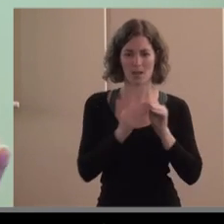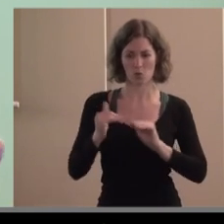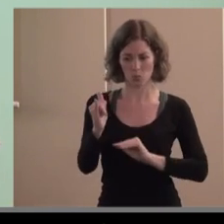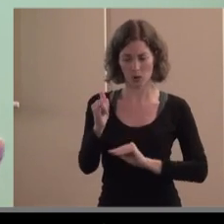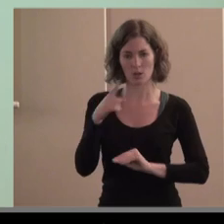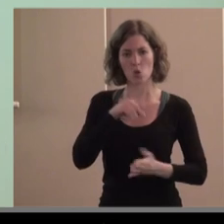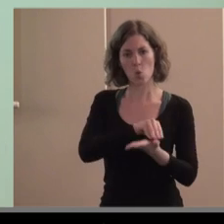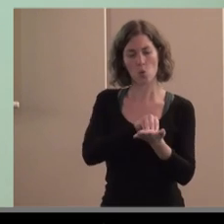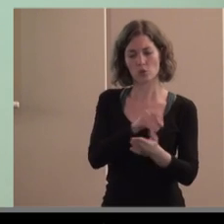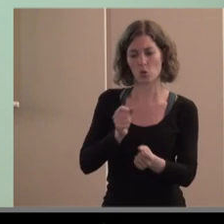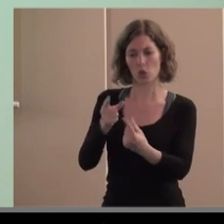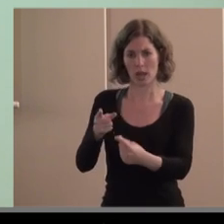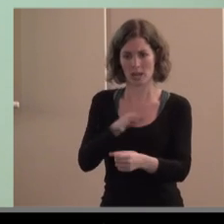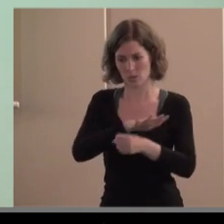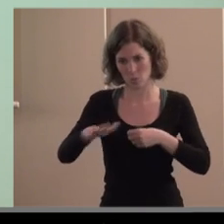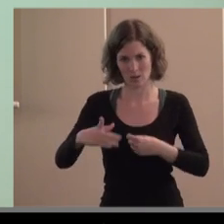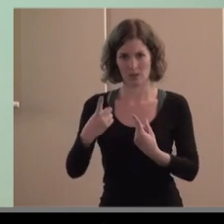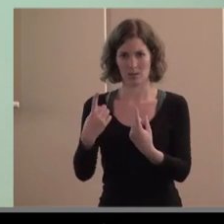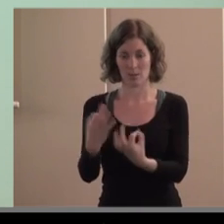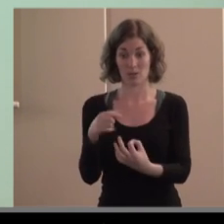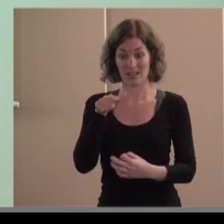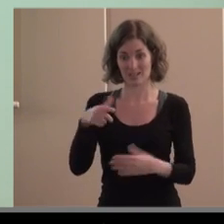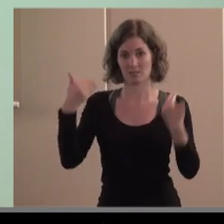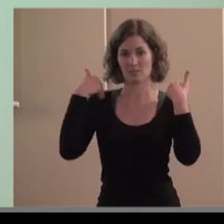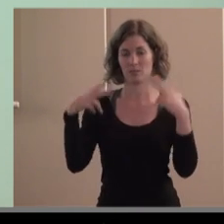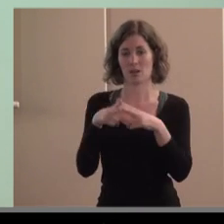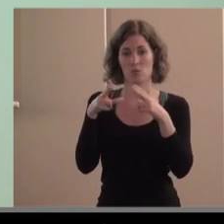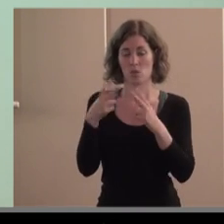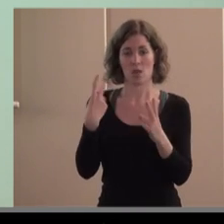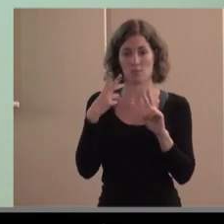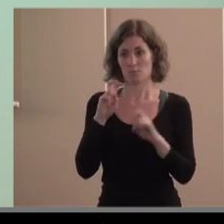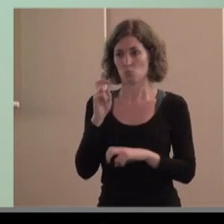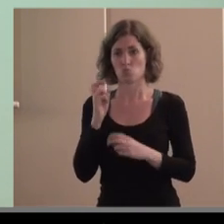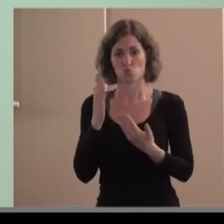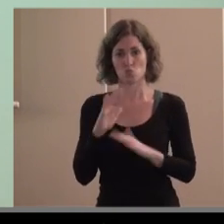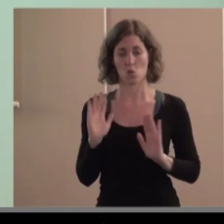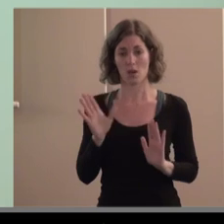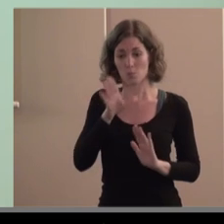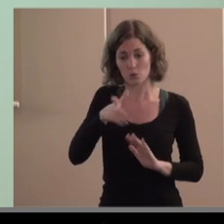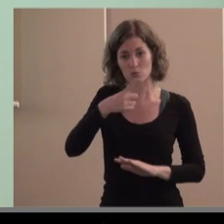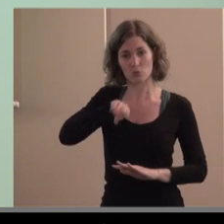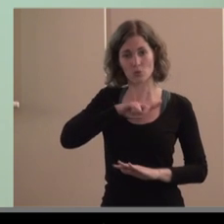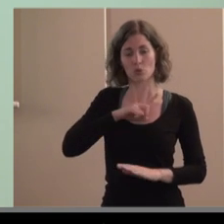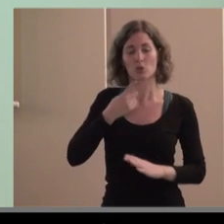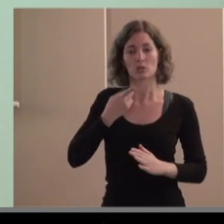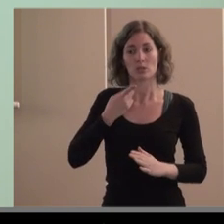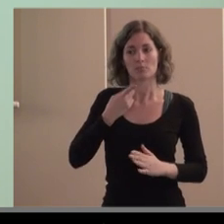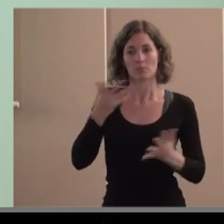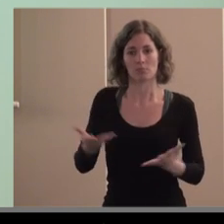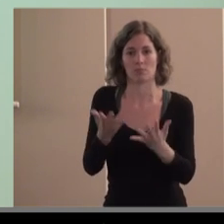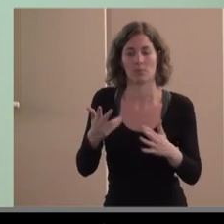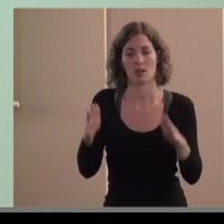social no tiene más secretos y eso y por eso practicamos la responsabilidad social que algunos hoy están efectivamente